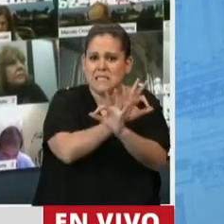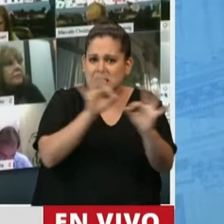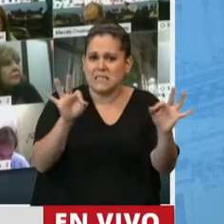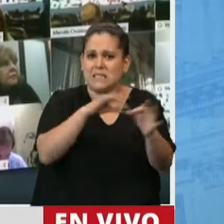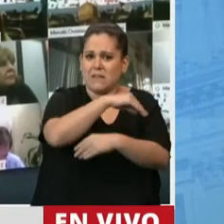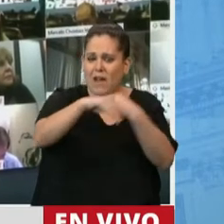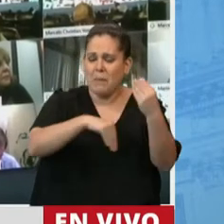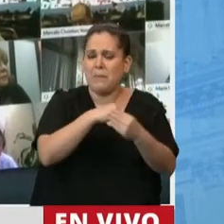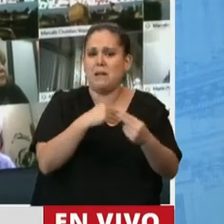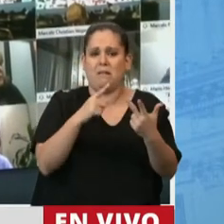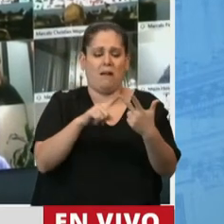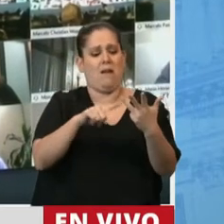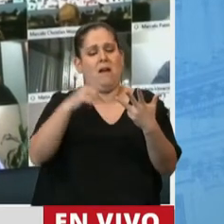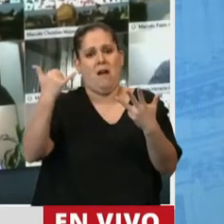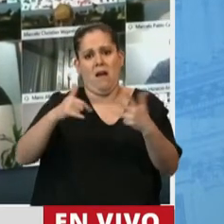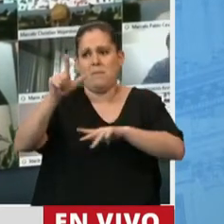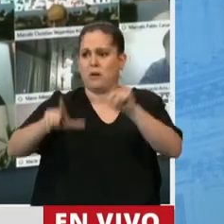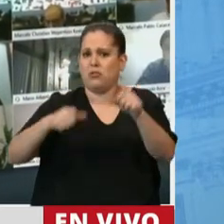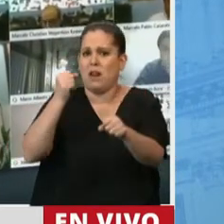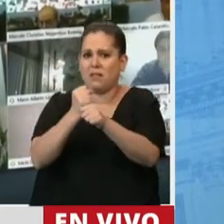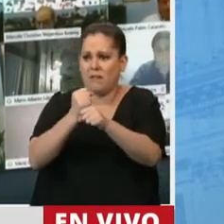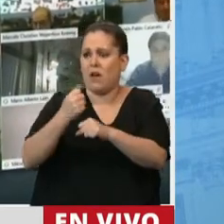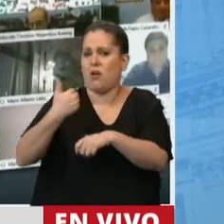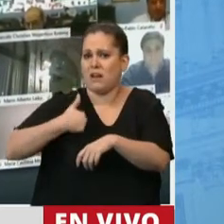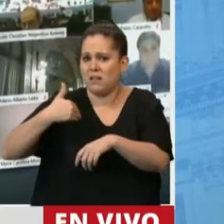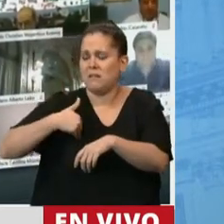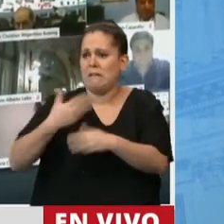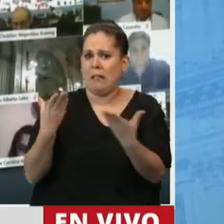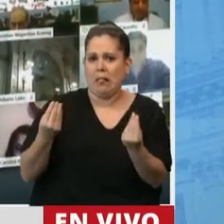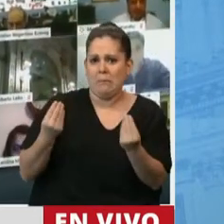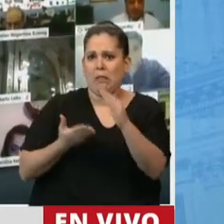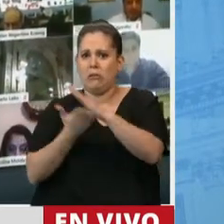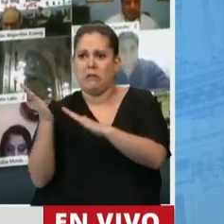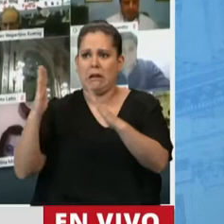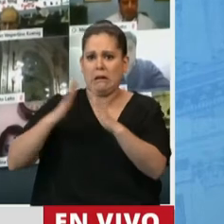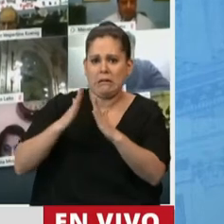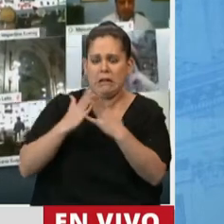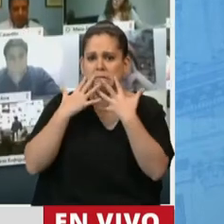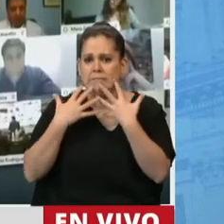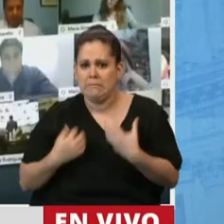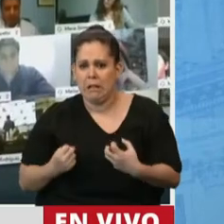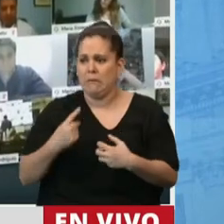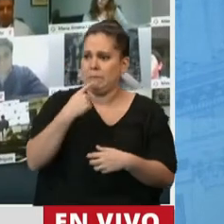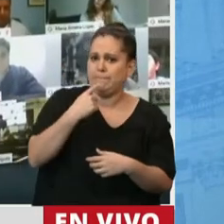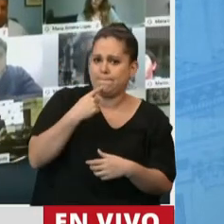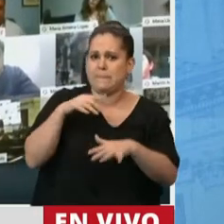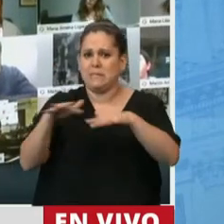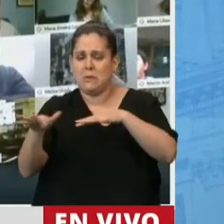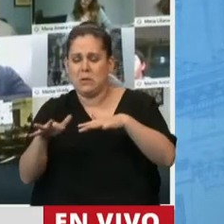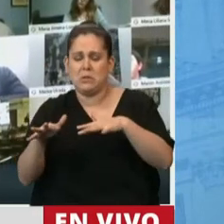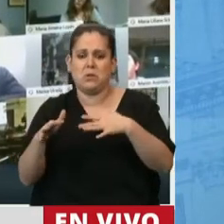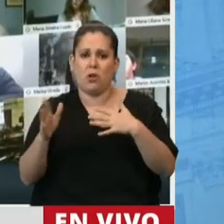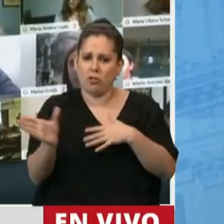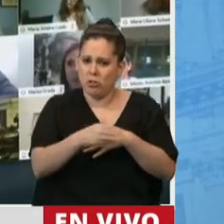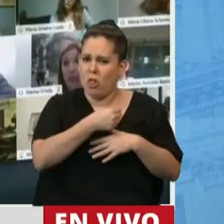Los argentinos que tienen miedo, tienen miedo de salir a la calle y tienen miedo por la incertidumbre y la angustia que genera esta situación por la